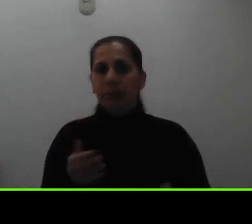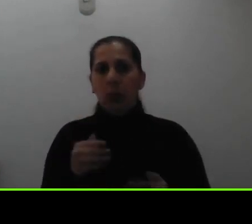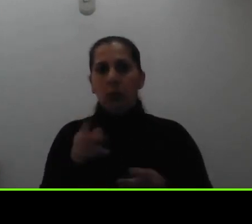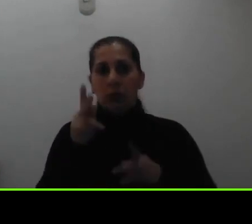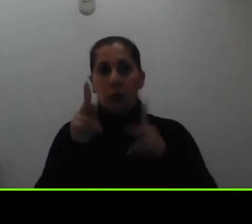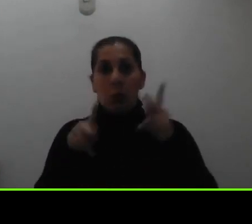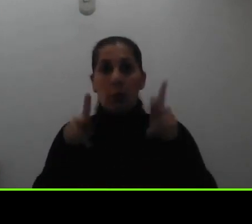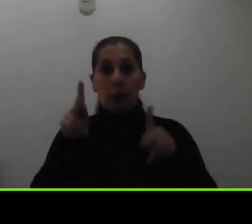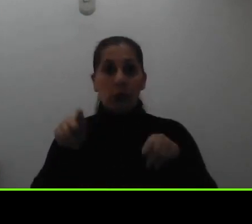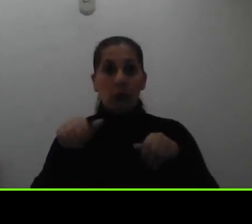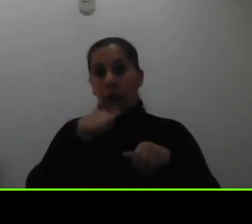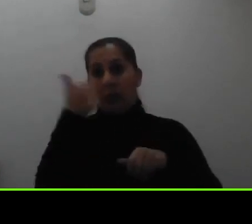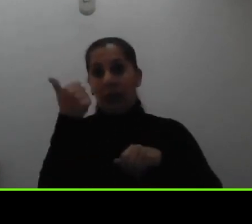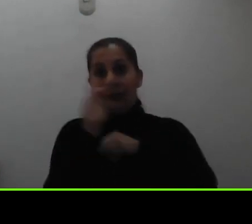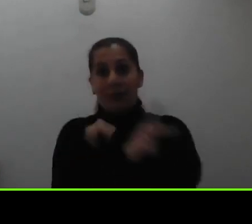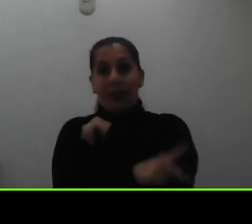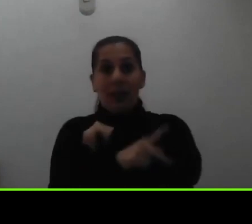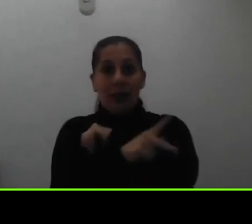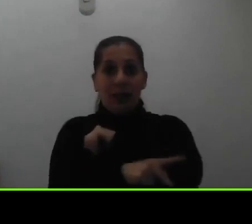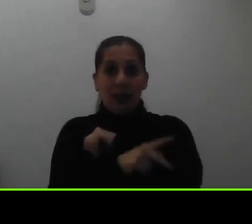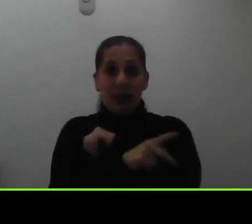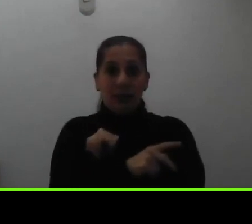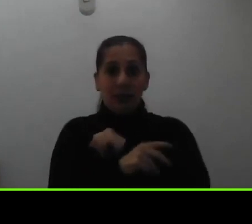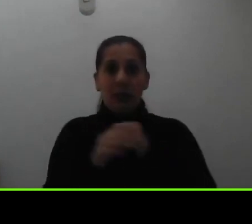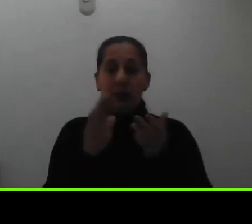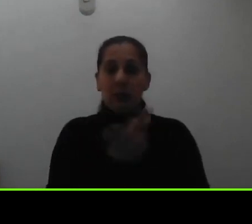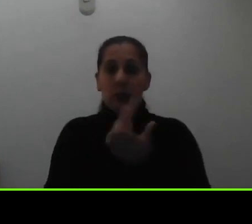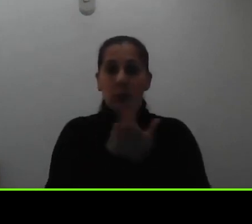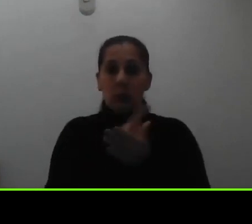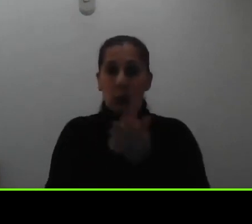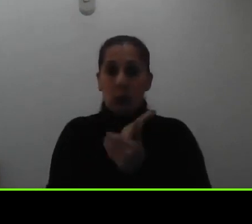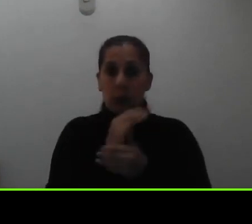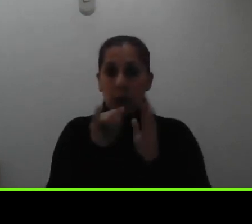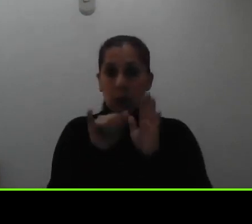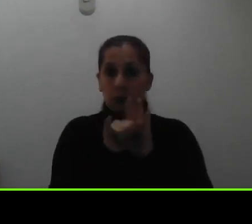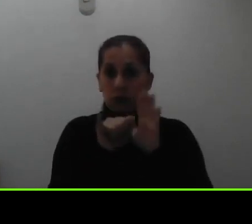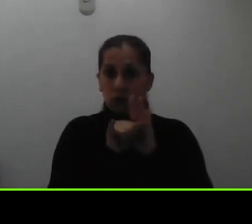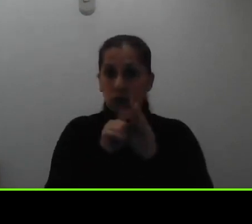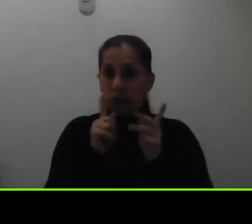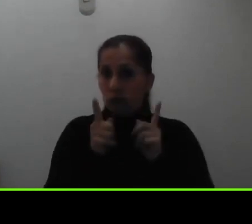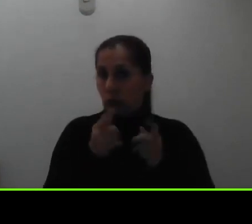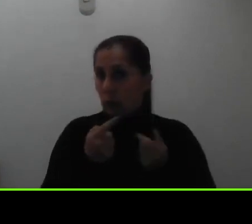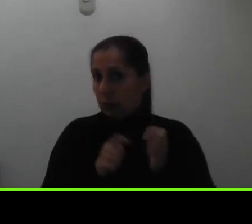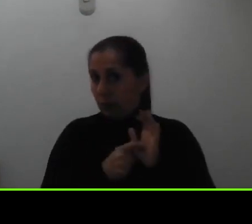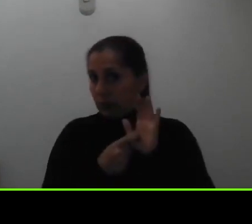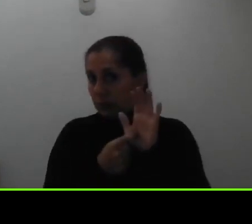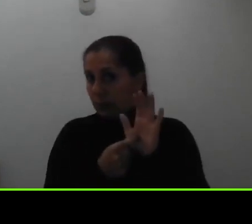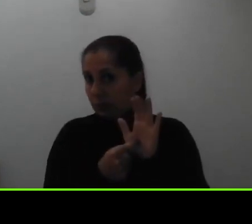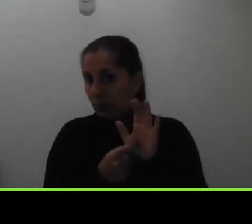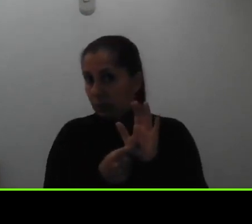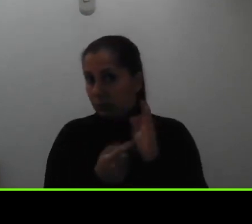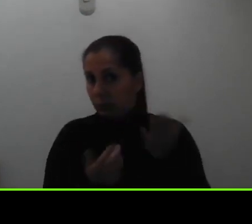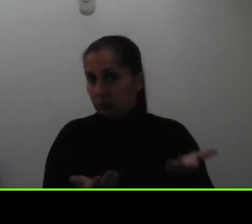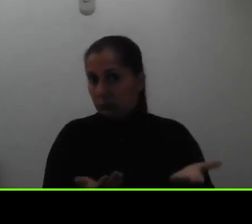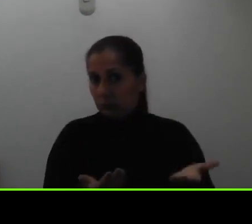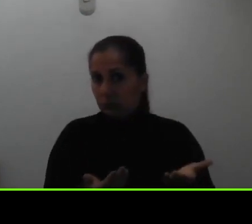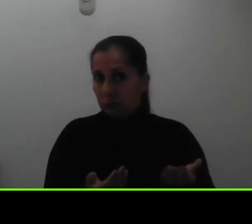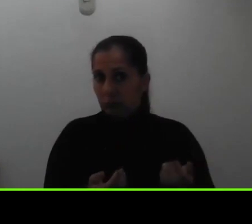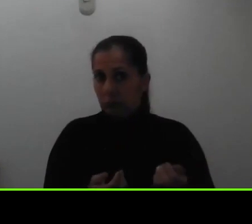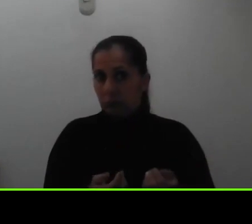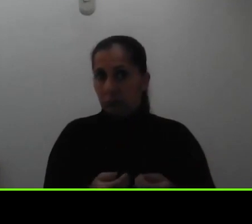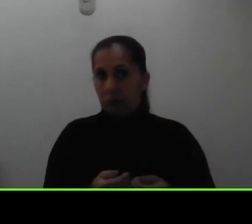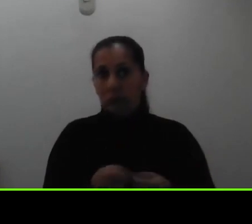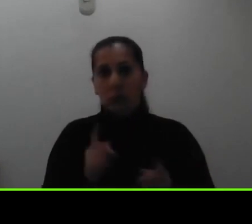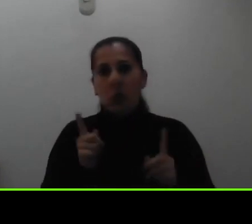extranjeras el tipo de documento de identidad que deben presentar si debe ser una u la